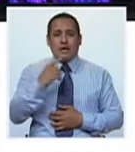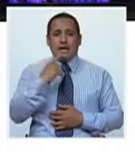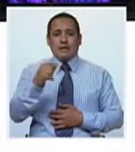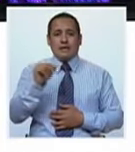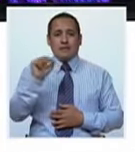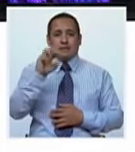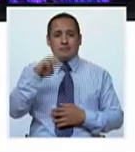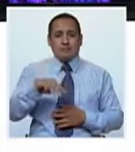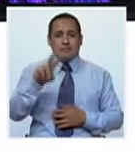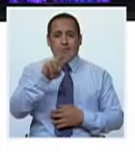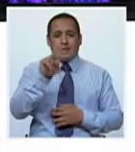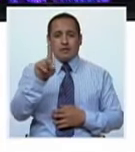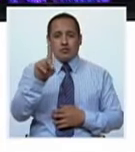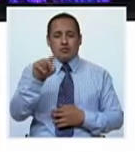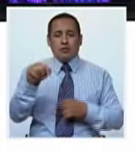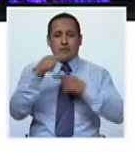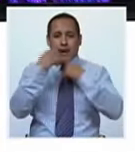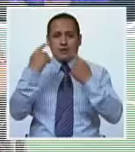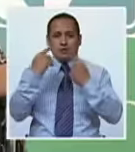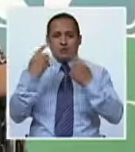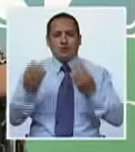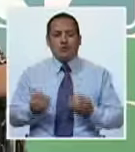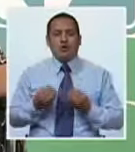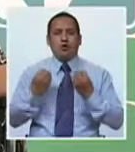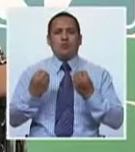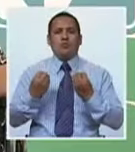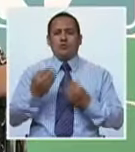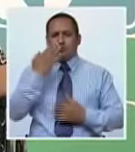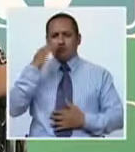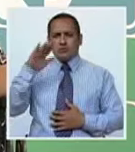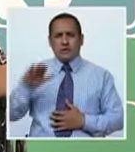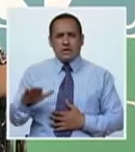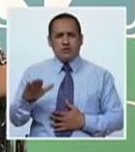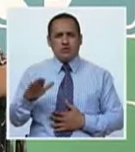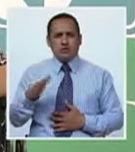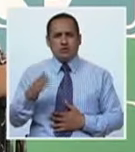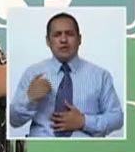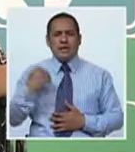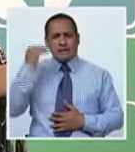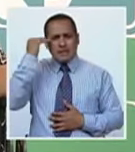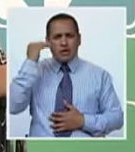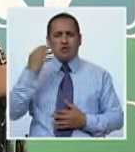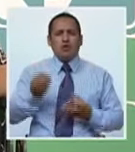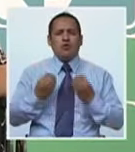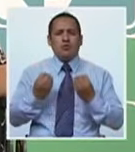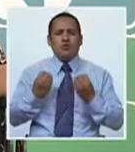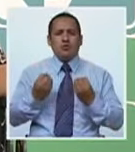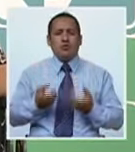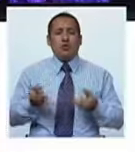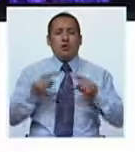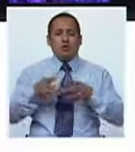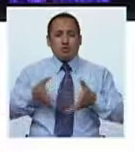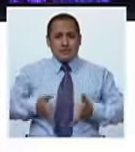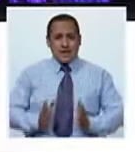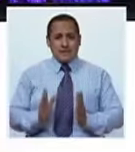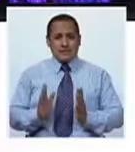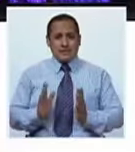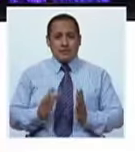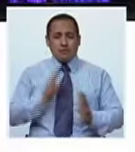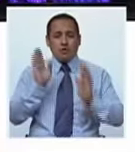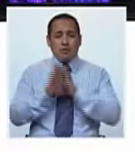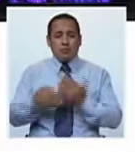día 21 de marzo. ¿Cómo es un niño con síndrome de Down? ¿Cómo nace? Bueno, cuando nace